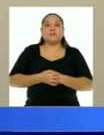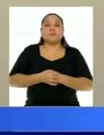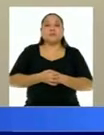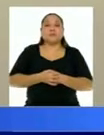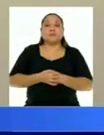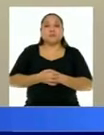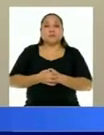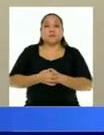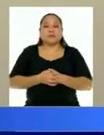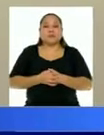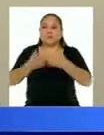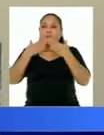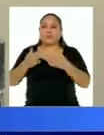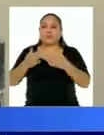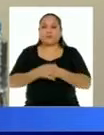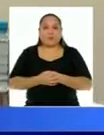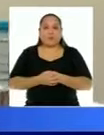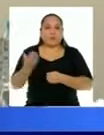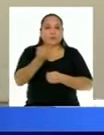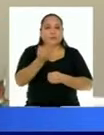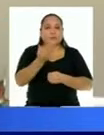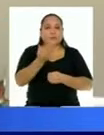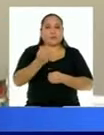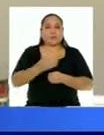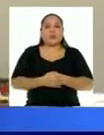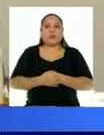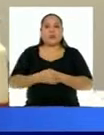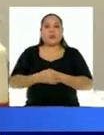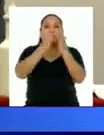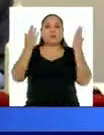Buenas tardes, ministra, ministro. La consulta es,